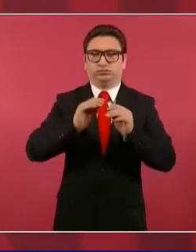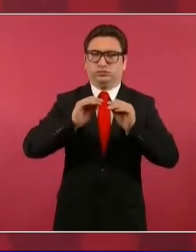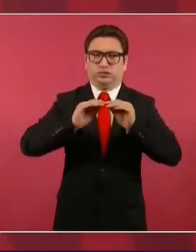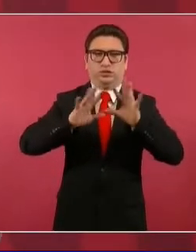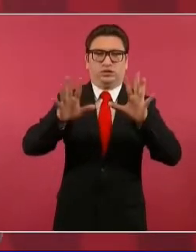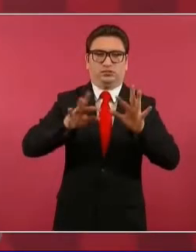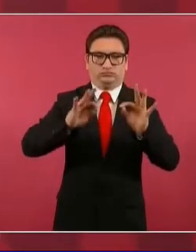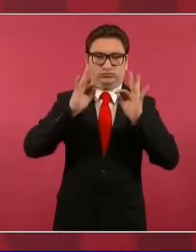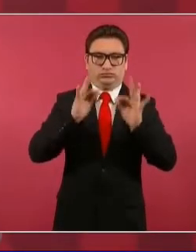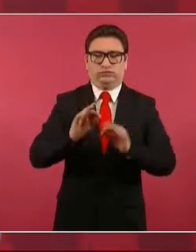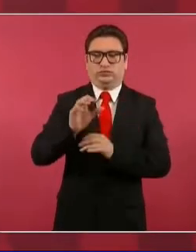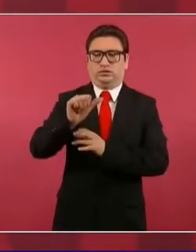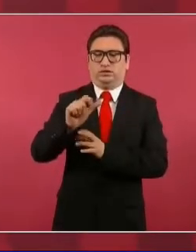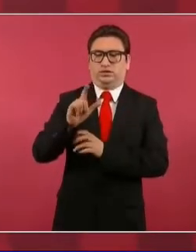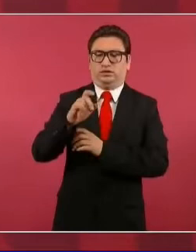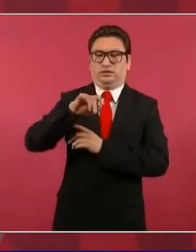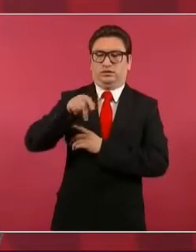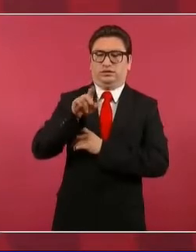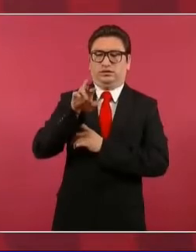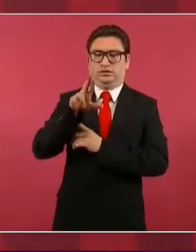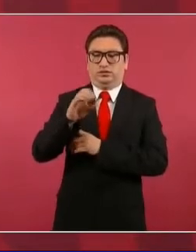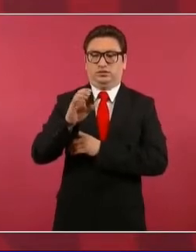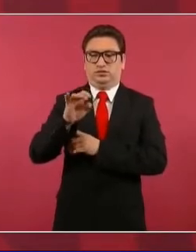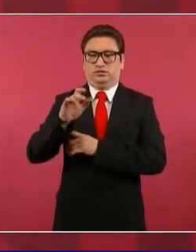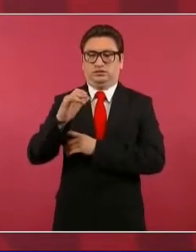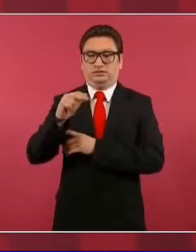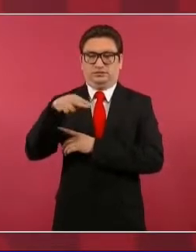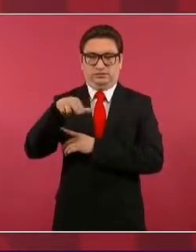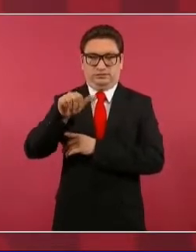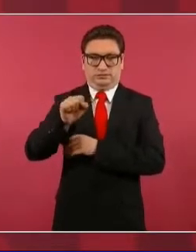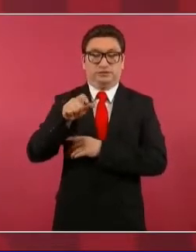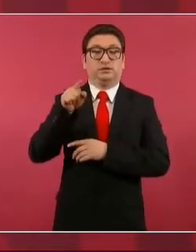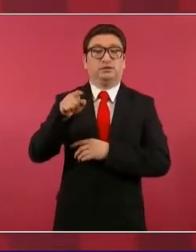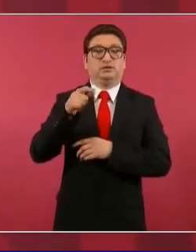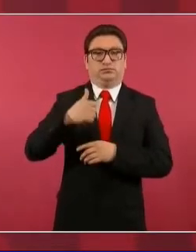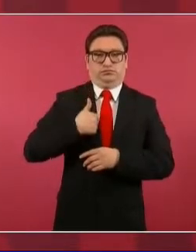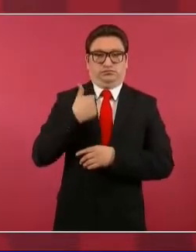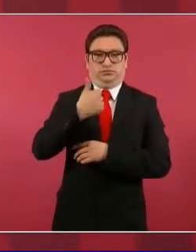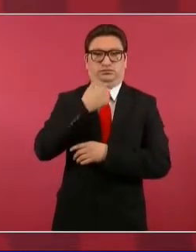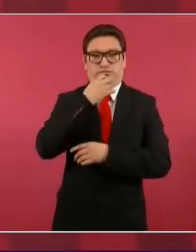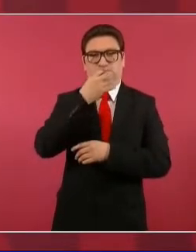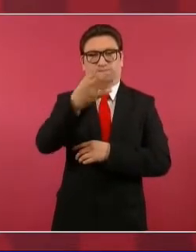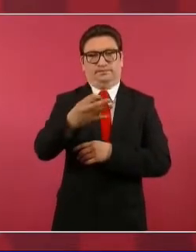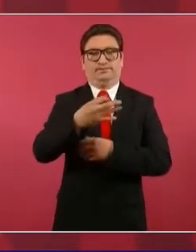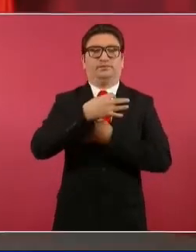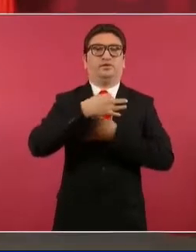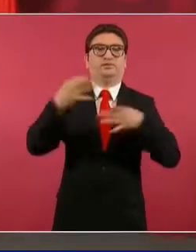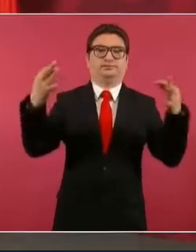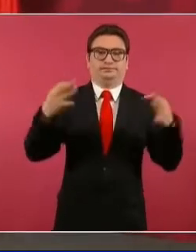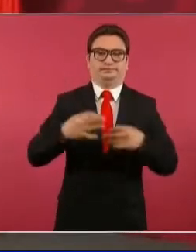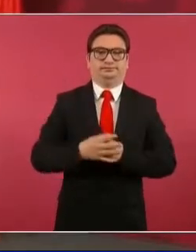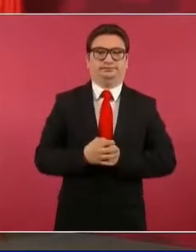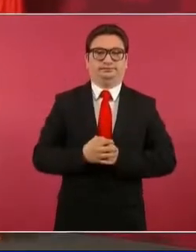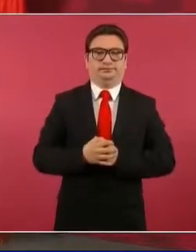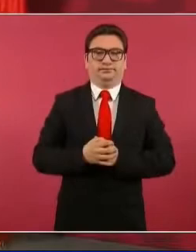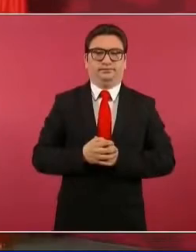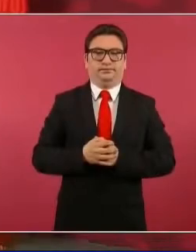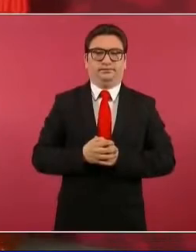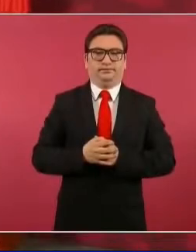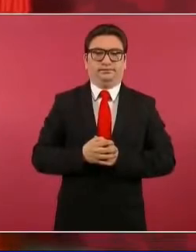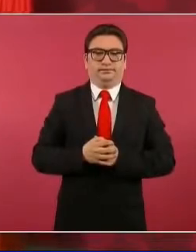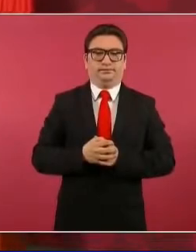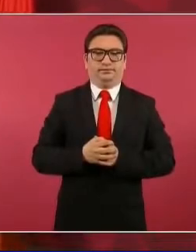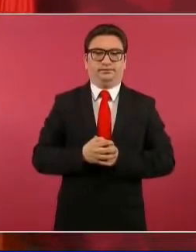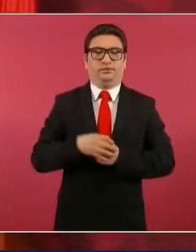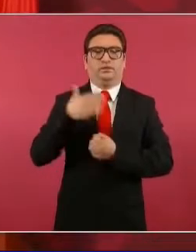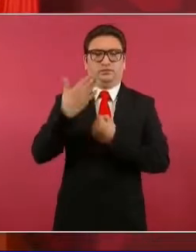es Alejandro Encinas. Gracias. Y aprovecho para informar que va a estar